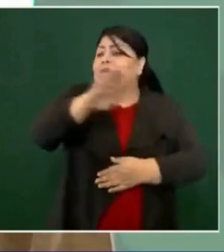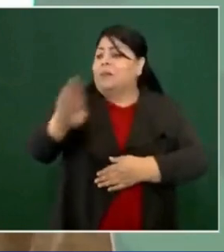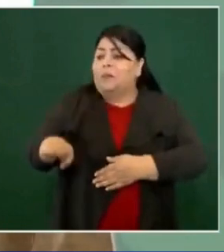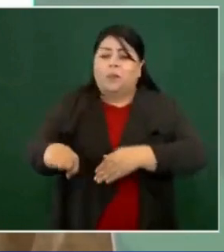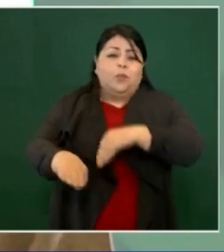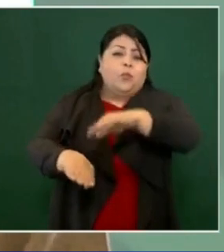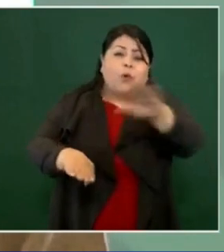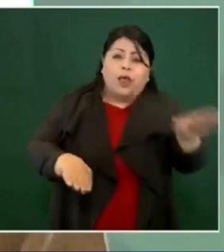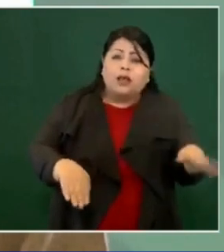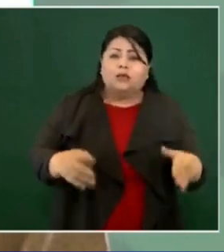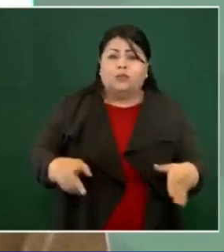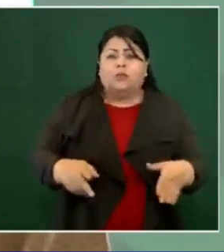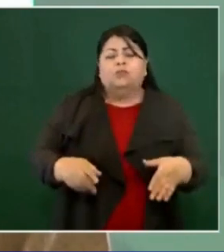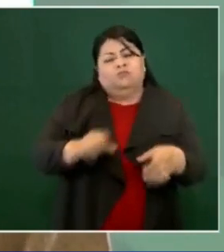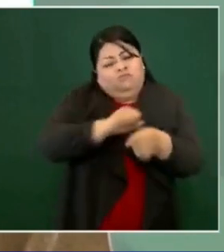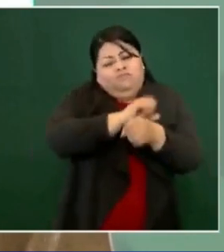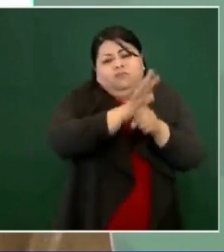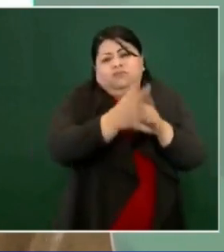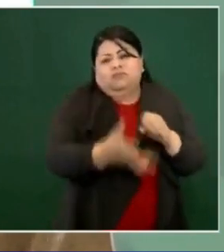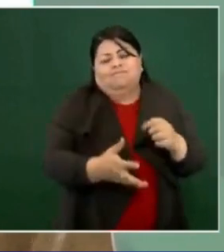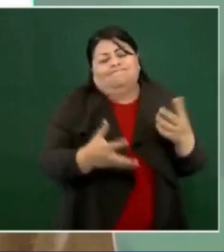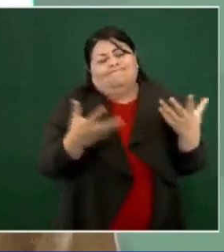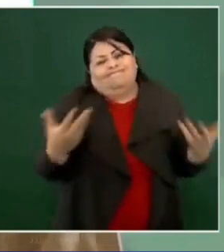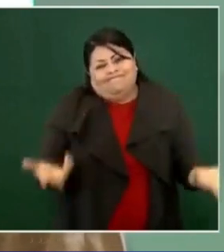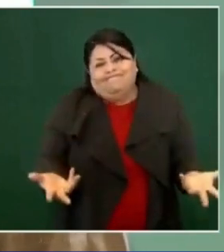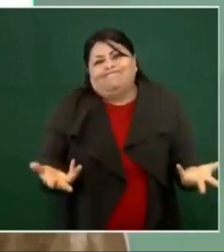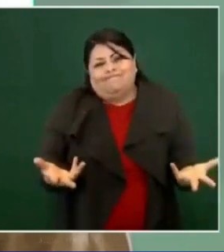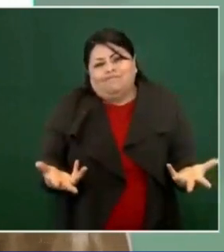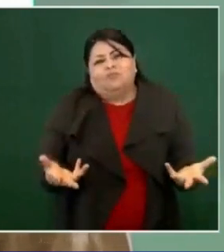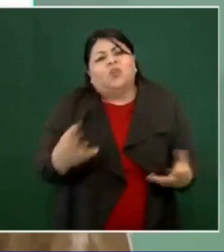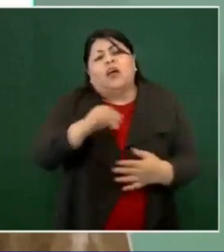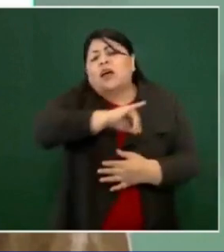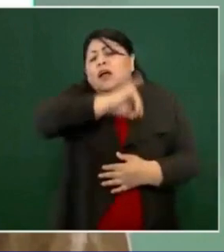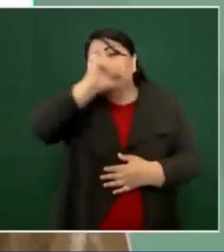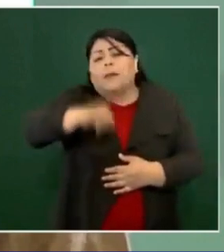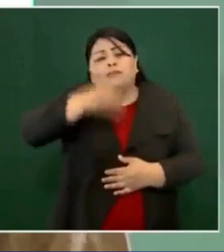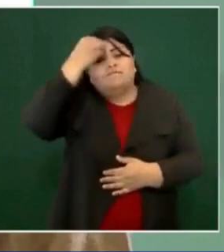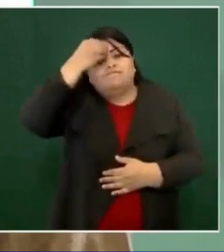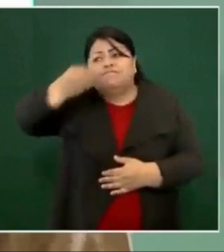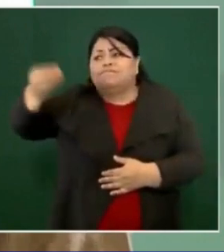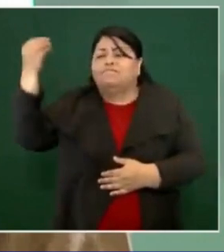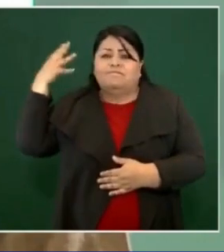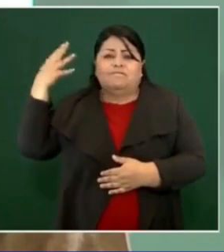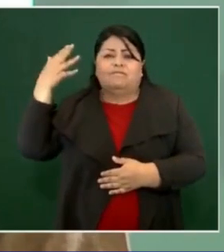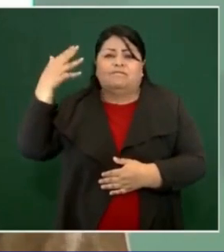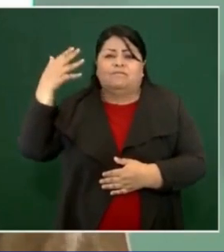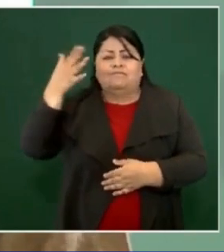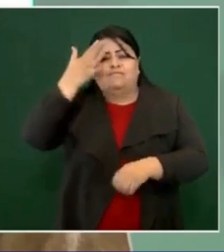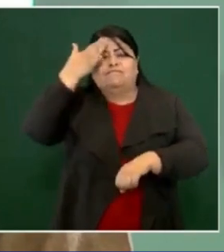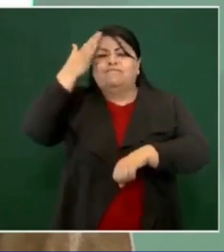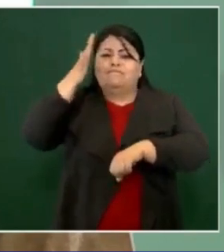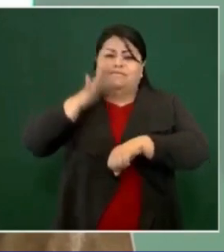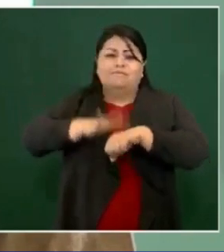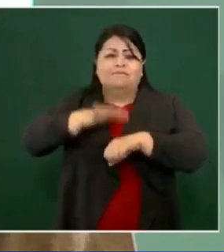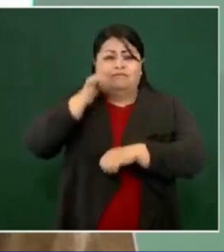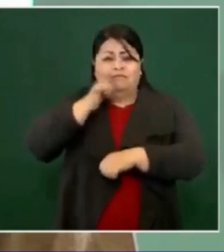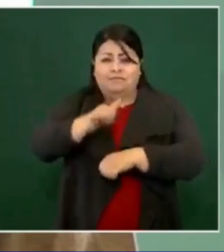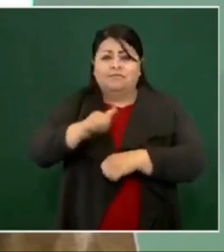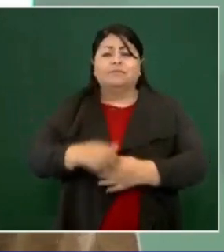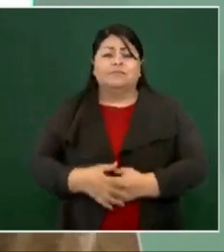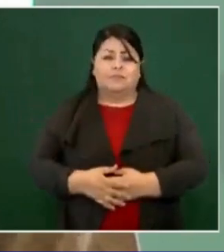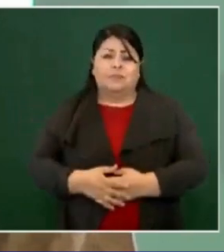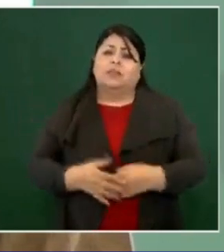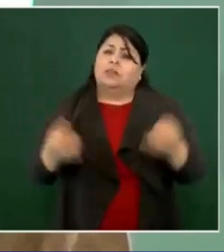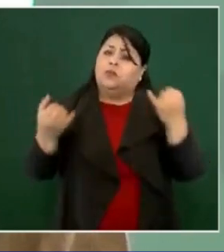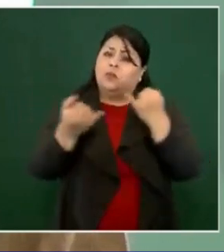por el COVID, no los vamos a olvidar nunca. Y vamos a seguir